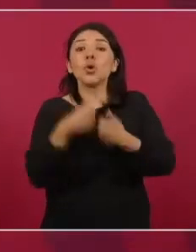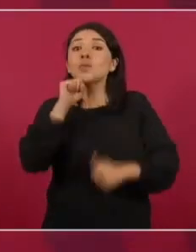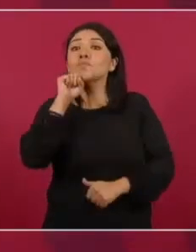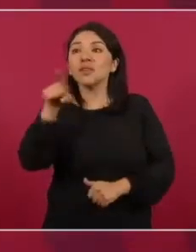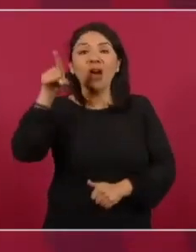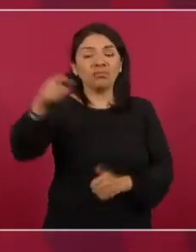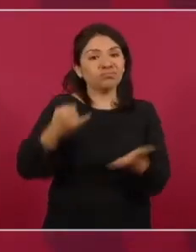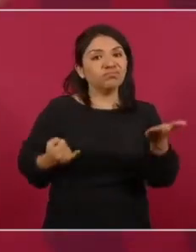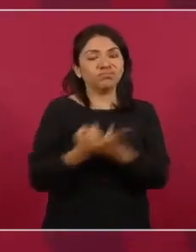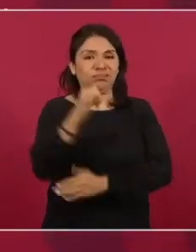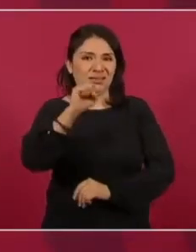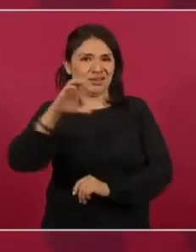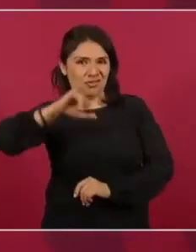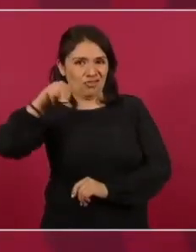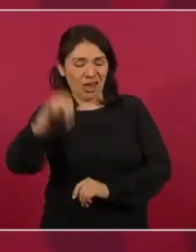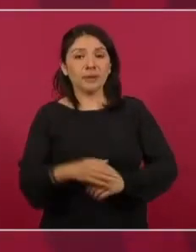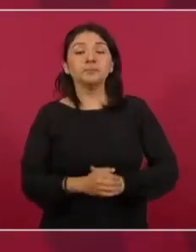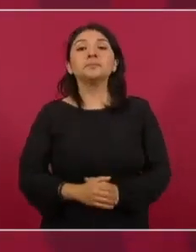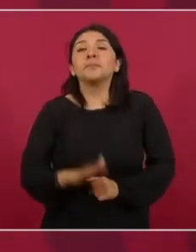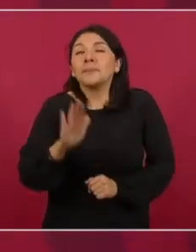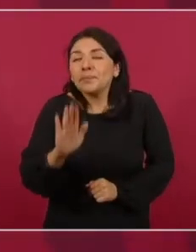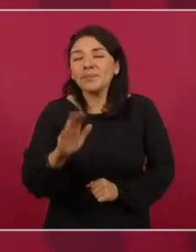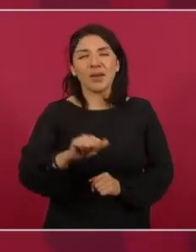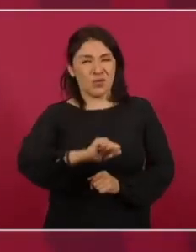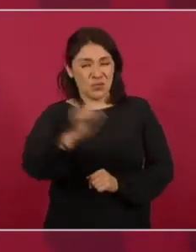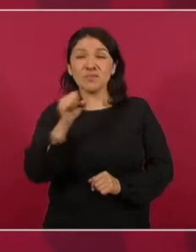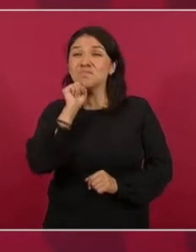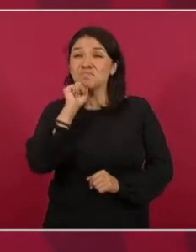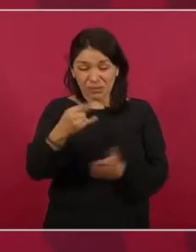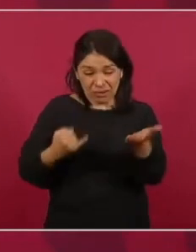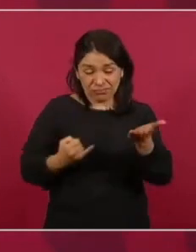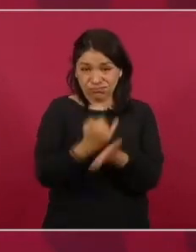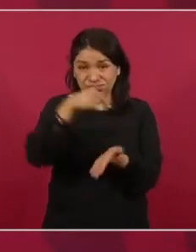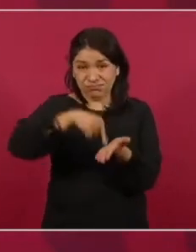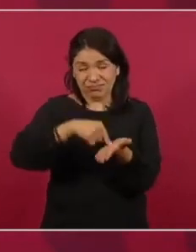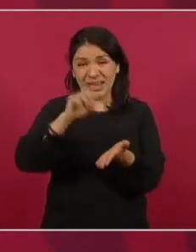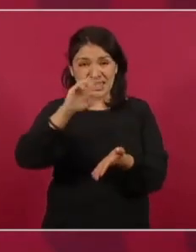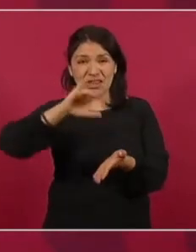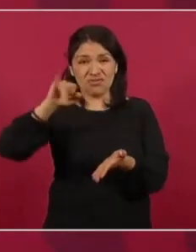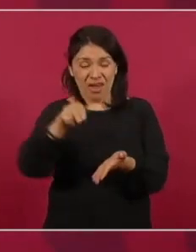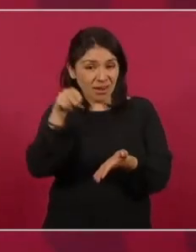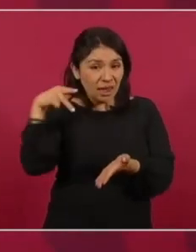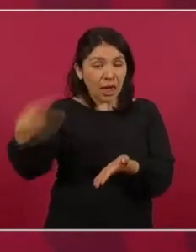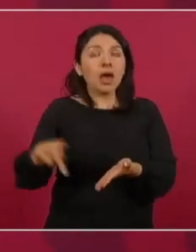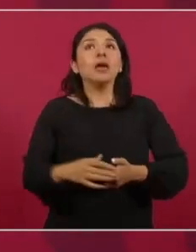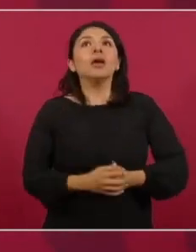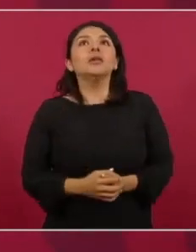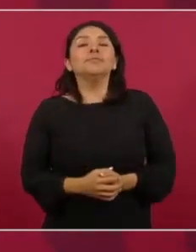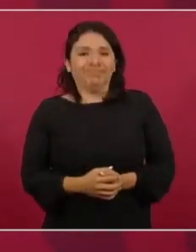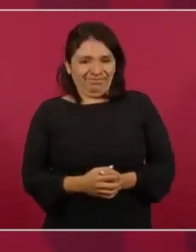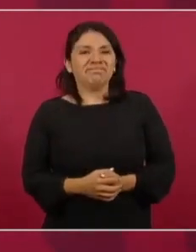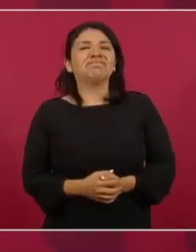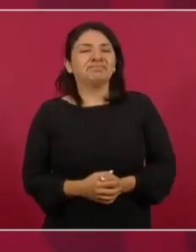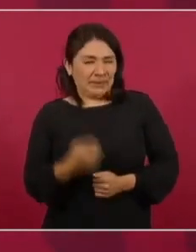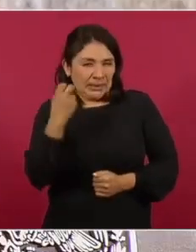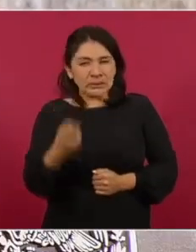Pero también en esa resolución de la Corte, de ahí sí